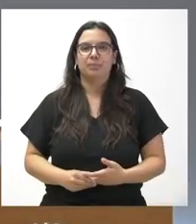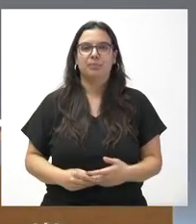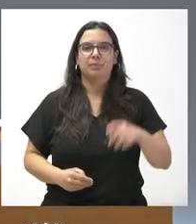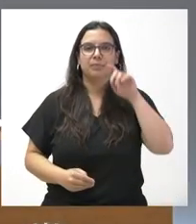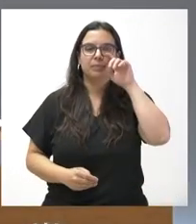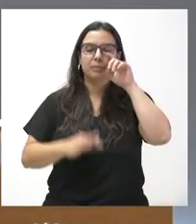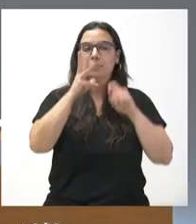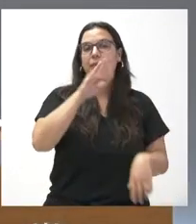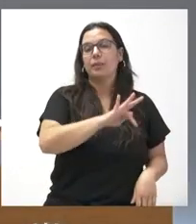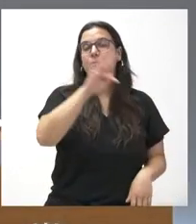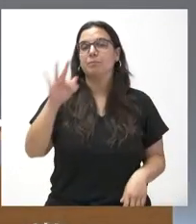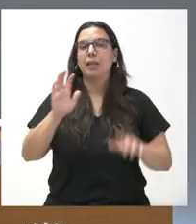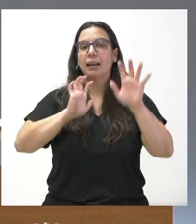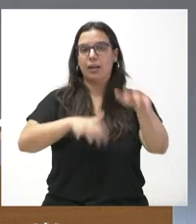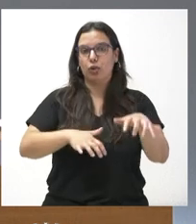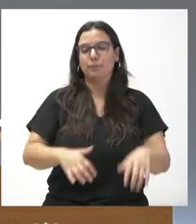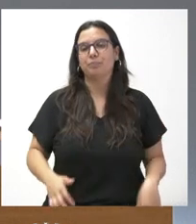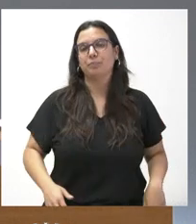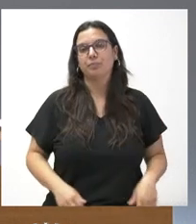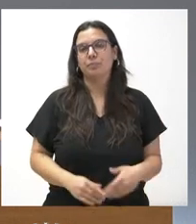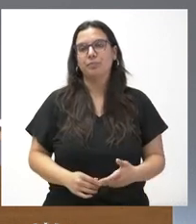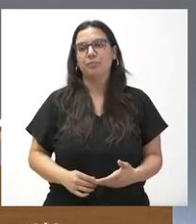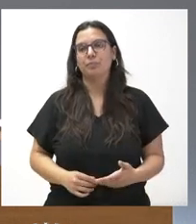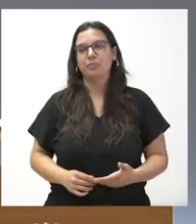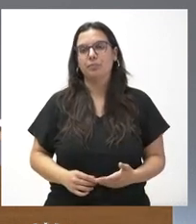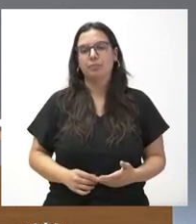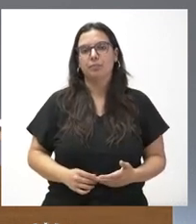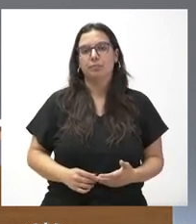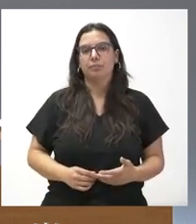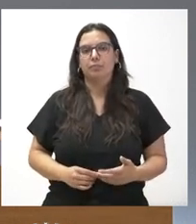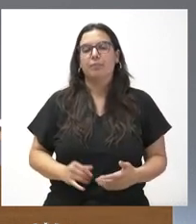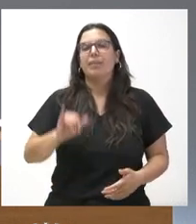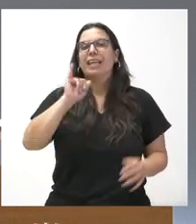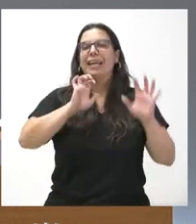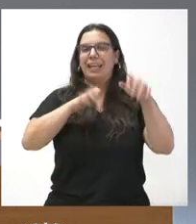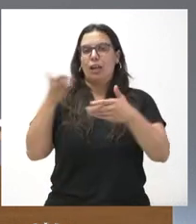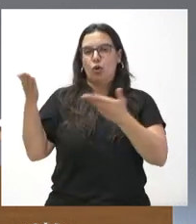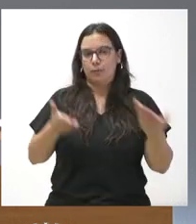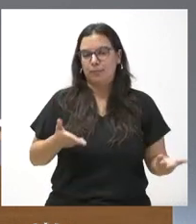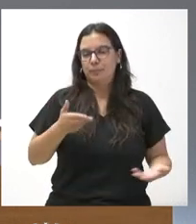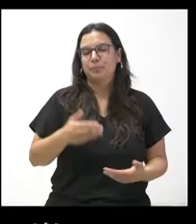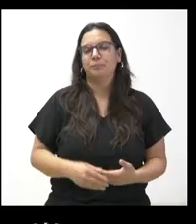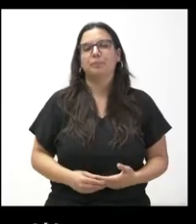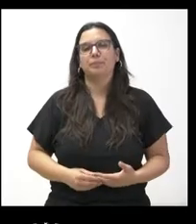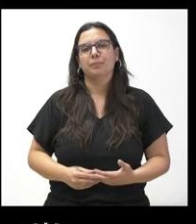Nos trasladamos ahora a León. Desde allí hace su pregunta Carlos Domínguez de León. Adelante, Carlos.